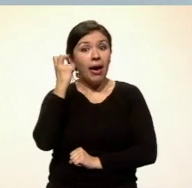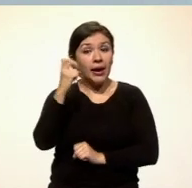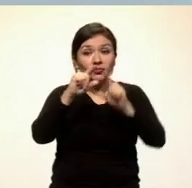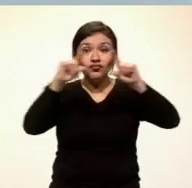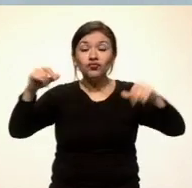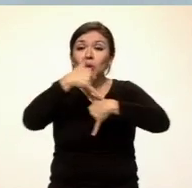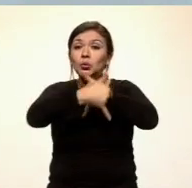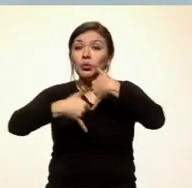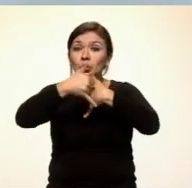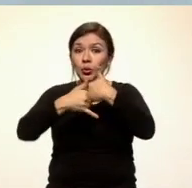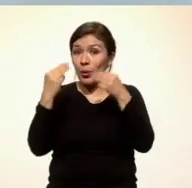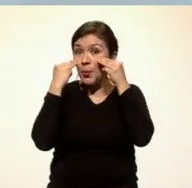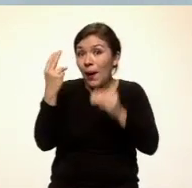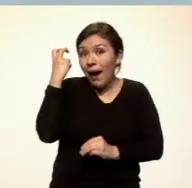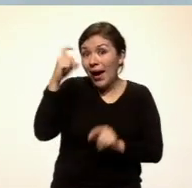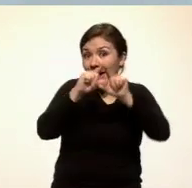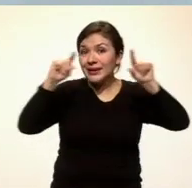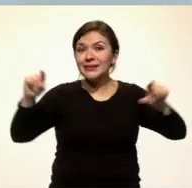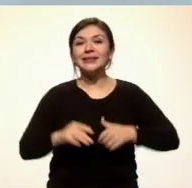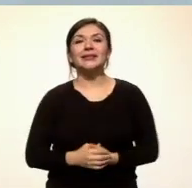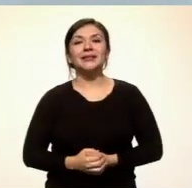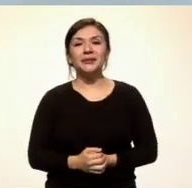la siguiente página que se muestra en pantalla.